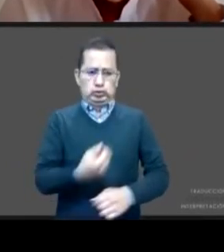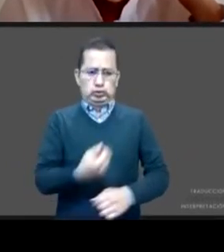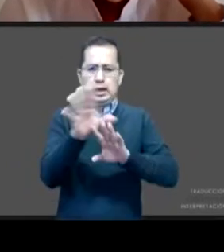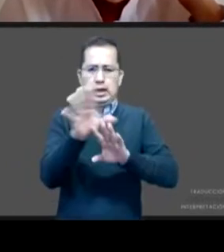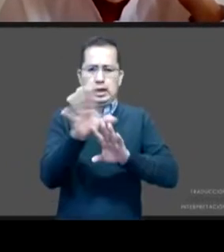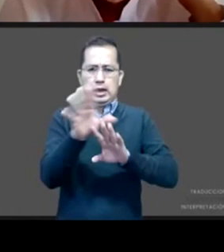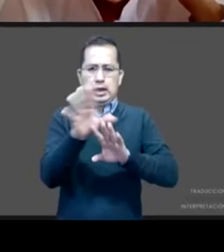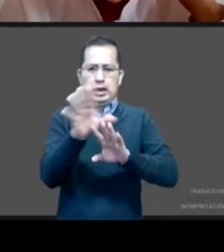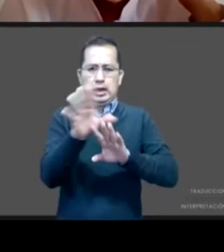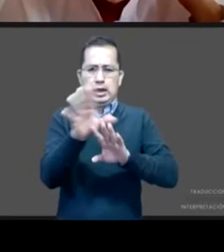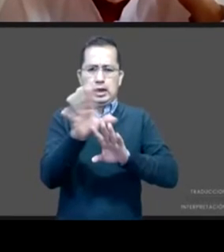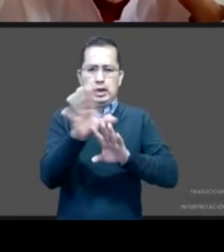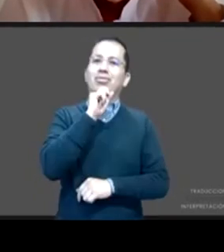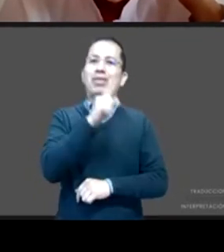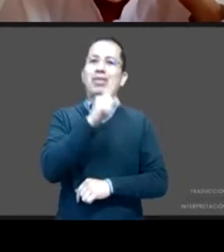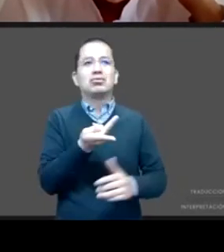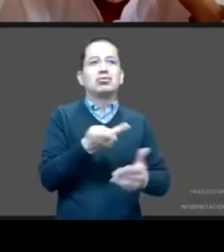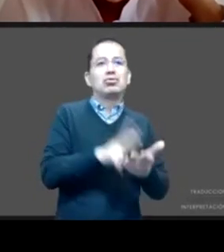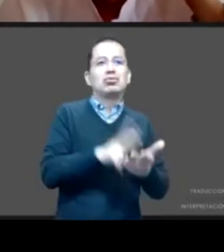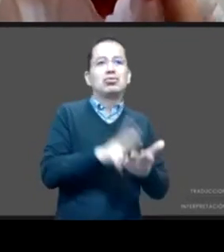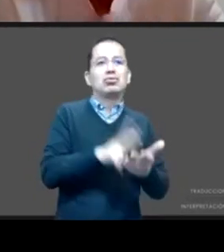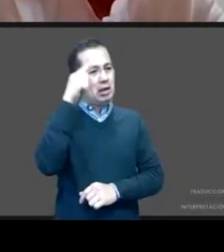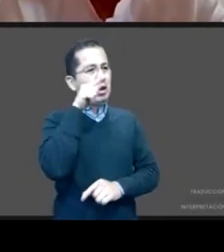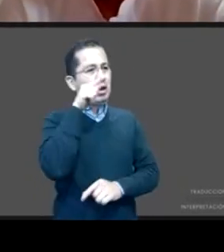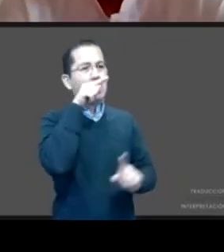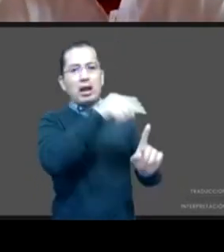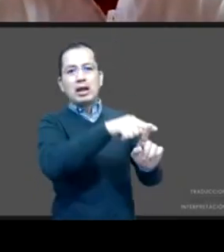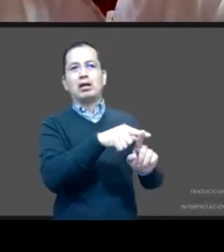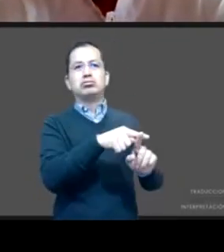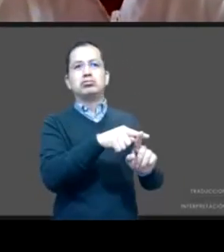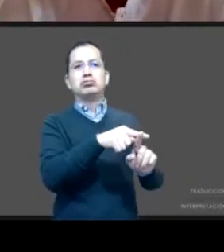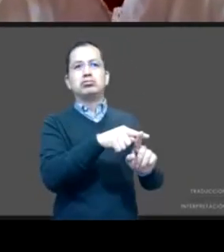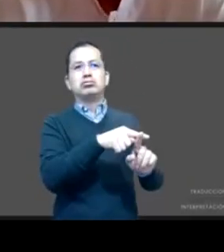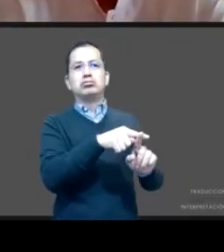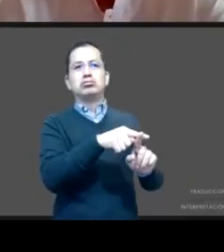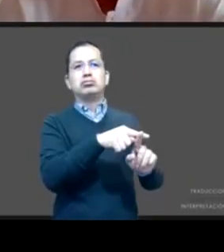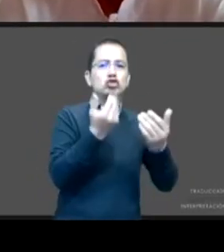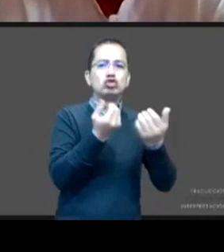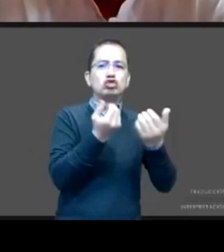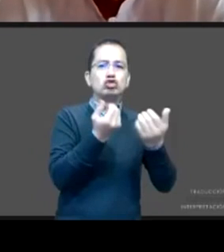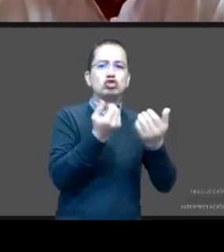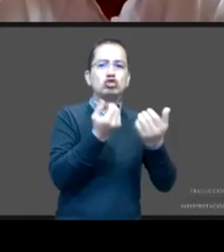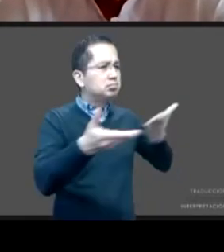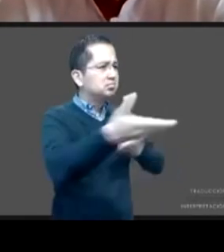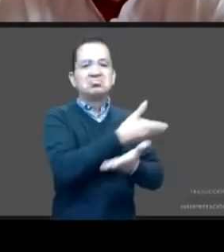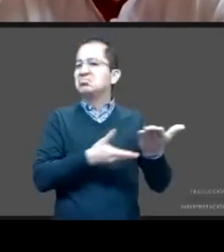implicaciones en su bienestar y desarrollo social. Sobre todo, se limitan sus